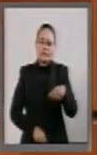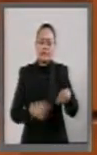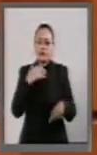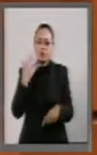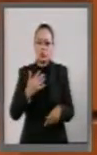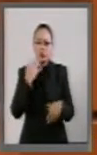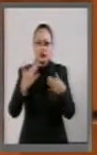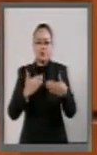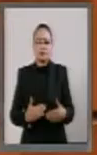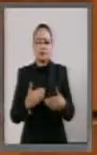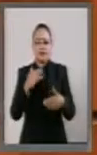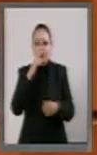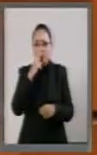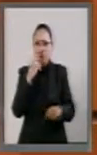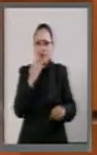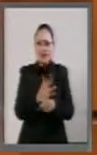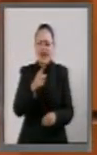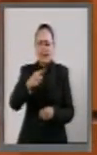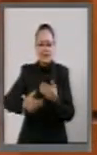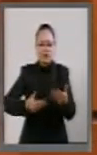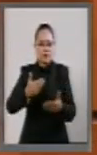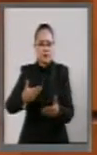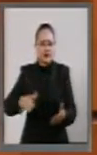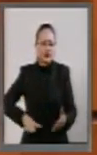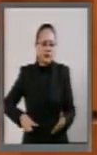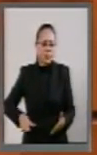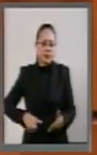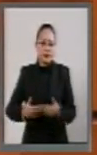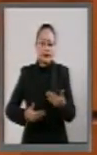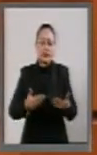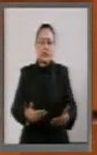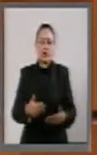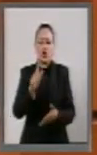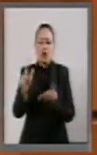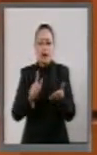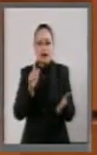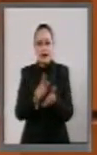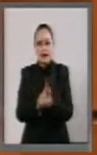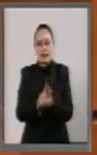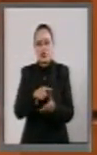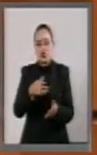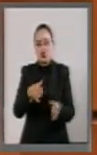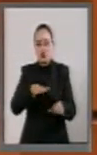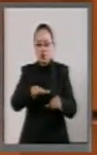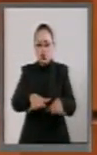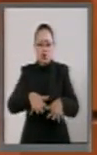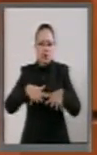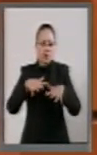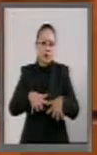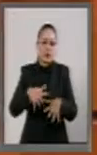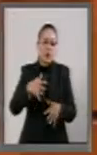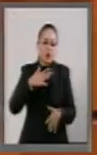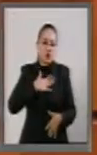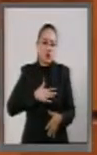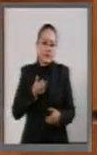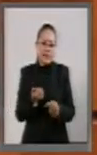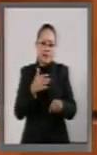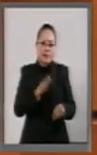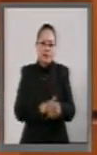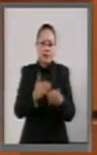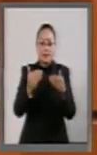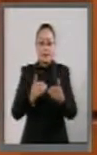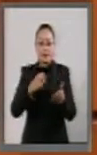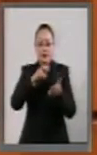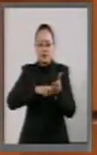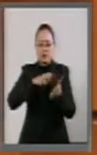Responsabilidades de los Servidores Públicos, de la Ley Orgánica del Tribunal de Justicia Administrativa y modificaciones